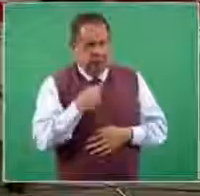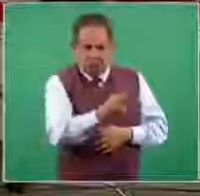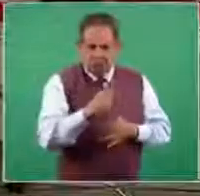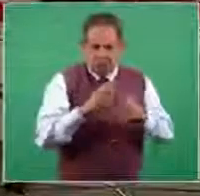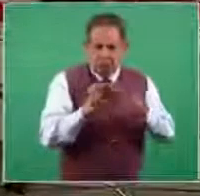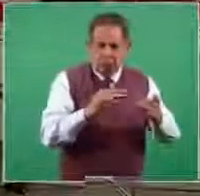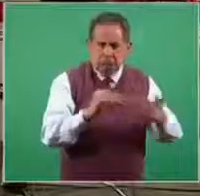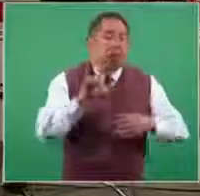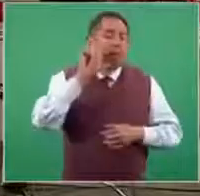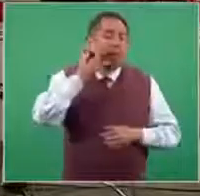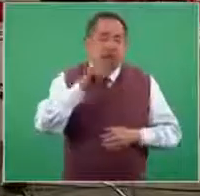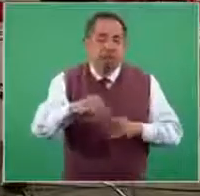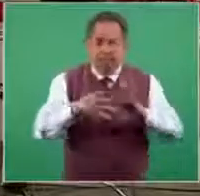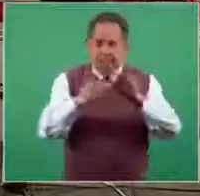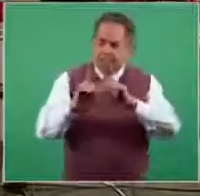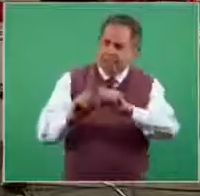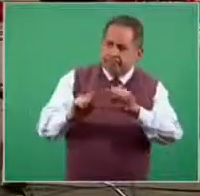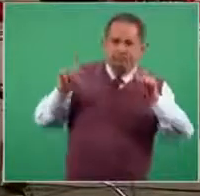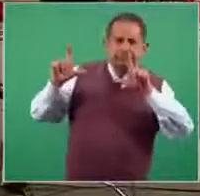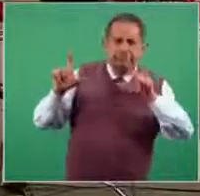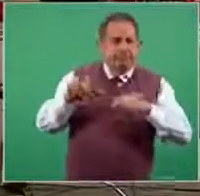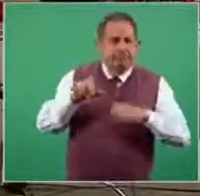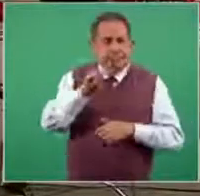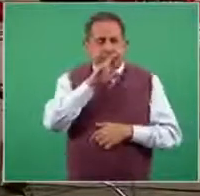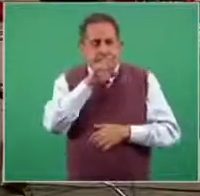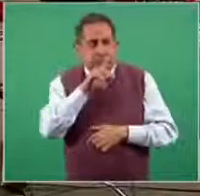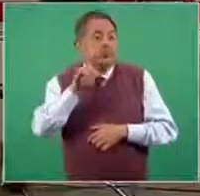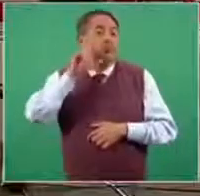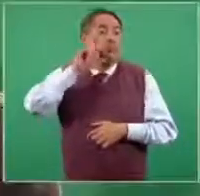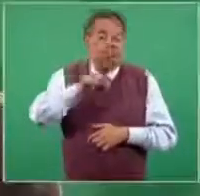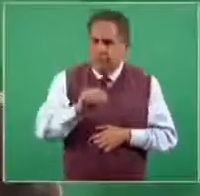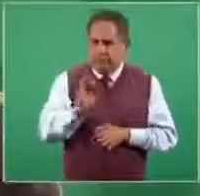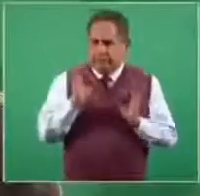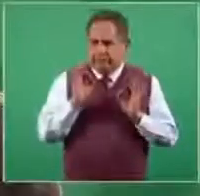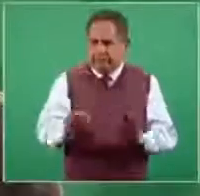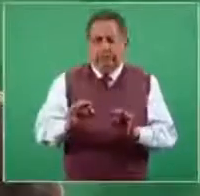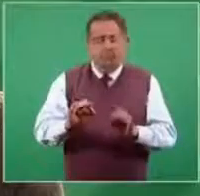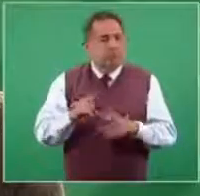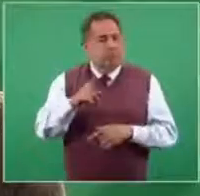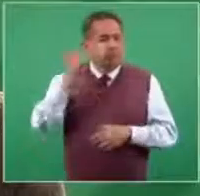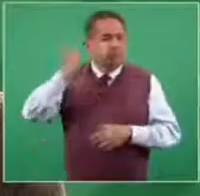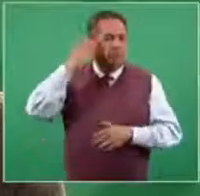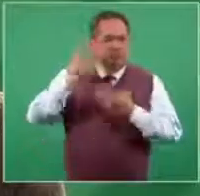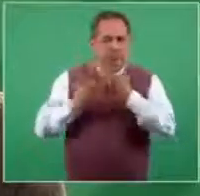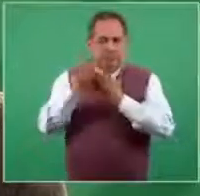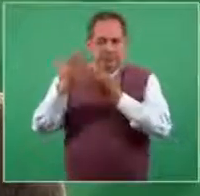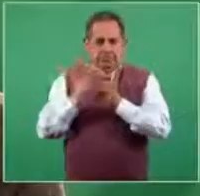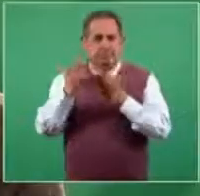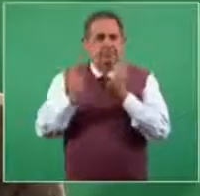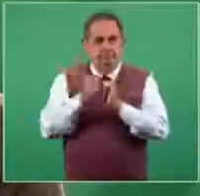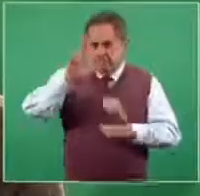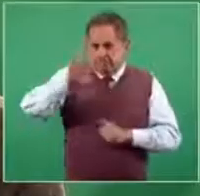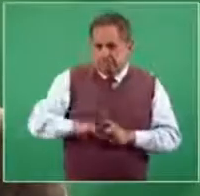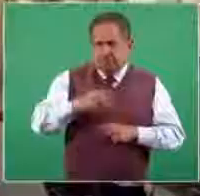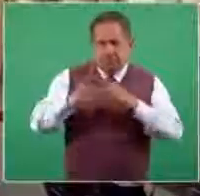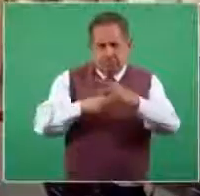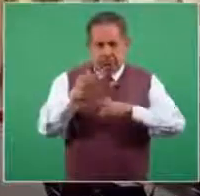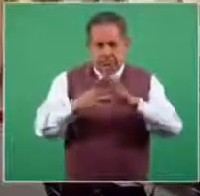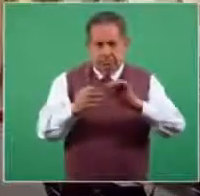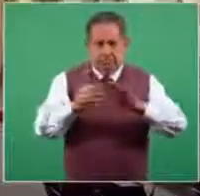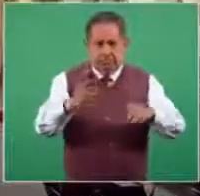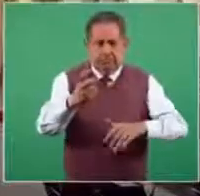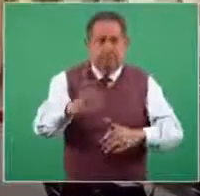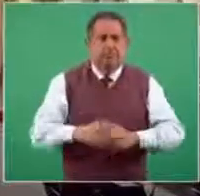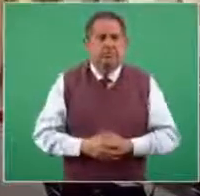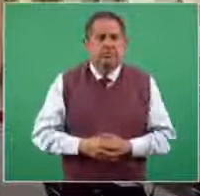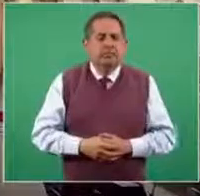Y mañana vamos a tener esa actualización. No se pierdan el pulso de la salud, la sección de salud de la conferencia matutina de los martes. Gracias.